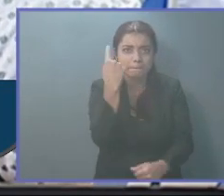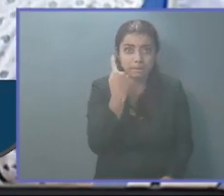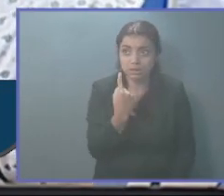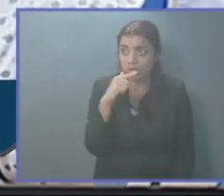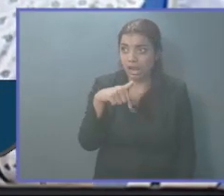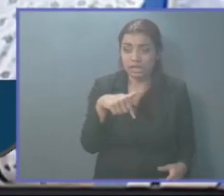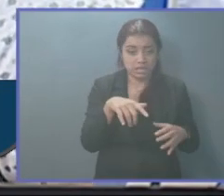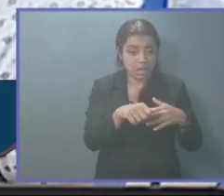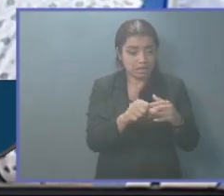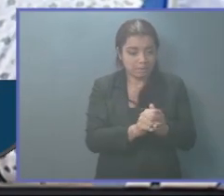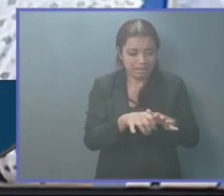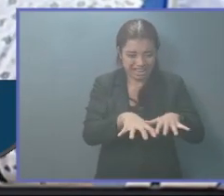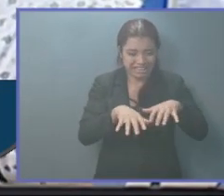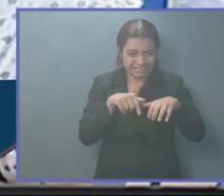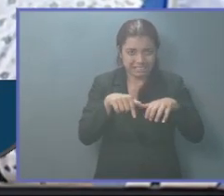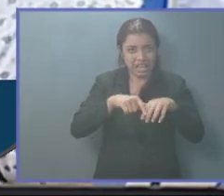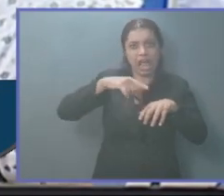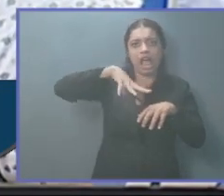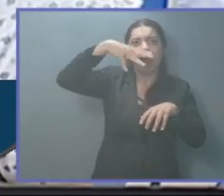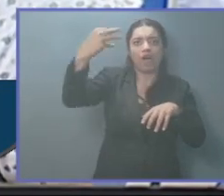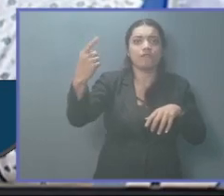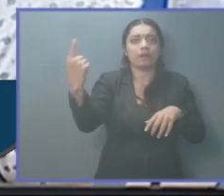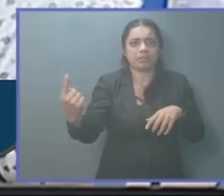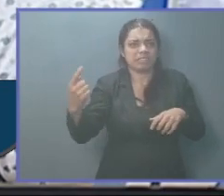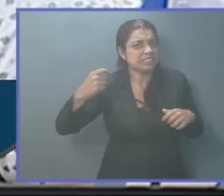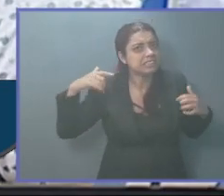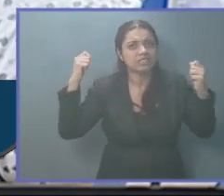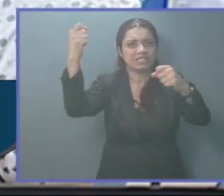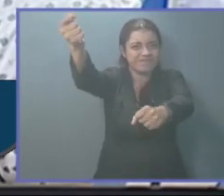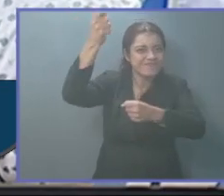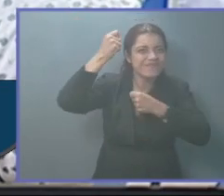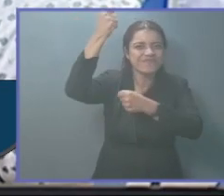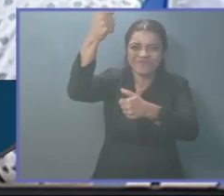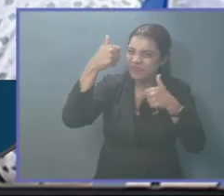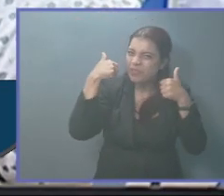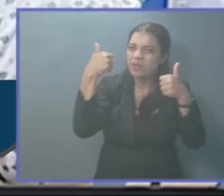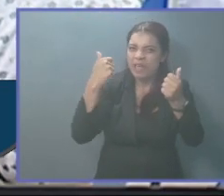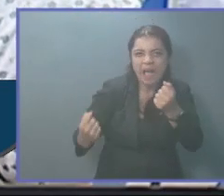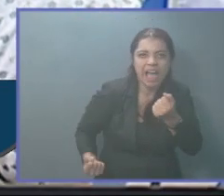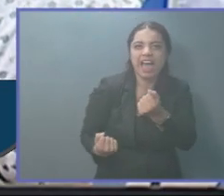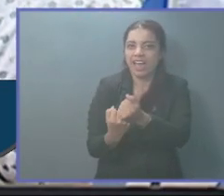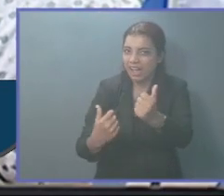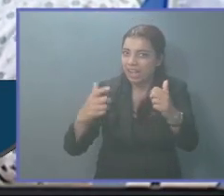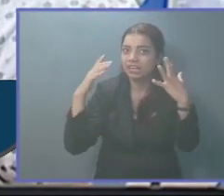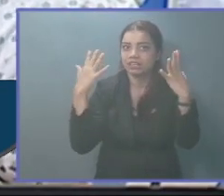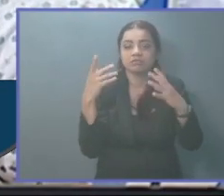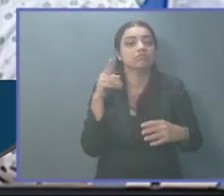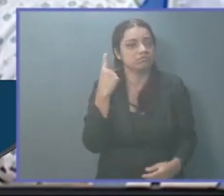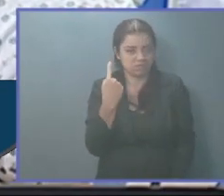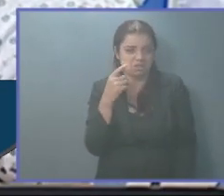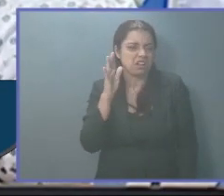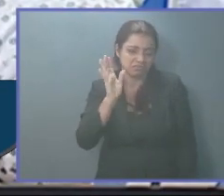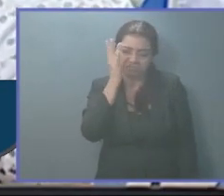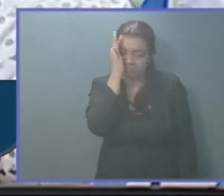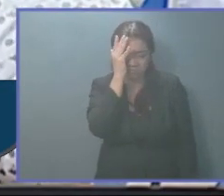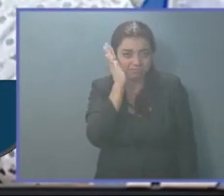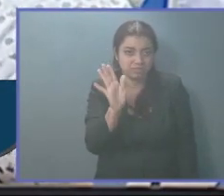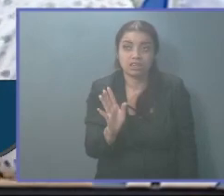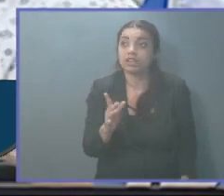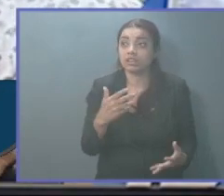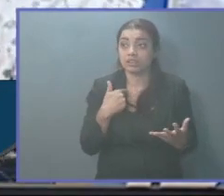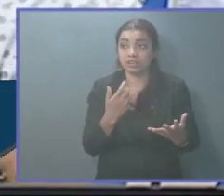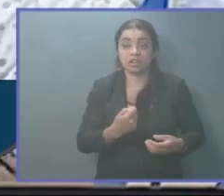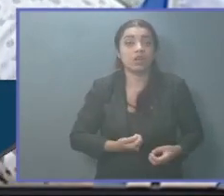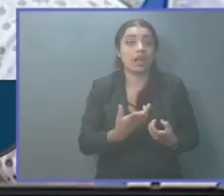de este Salón Azul que los está apoyando y los está respaldando. Y quiero también hacer ver una cosa, que aquí